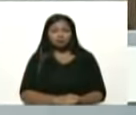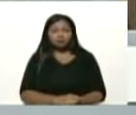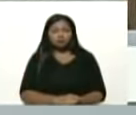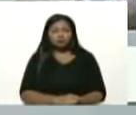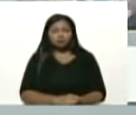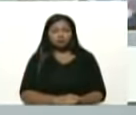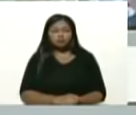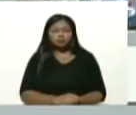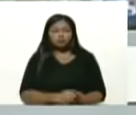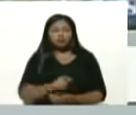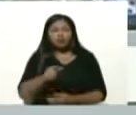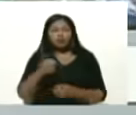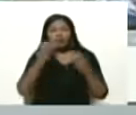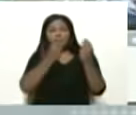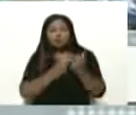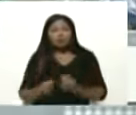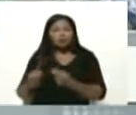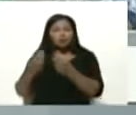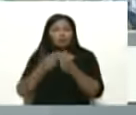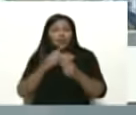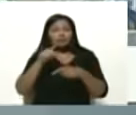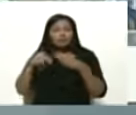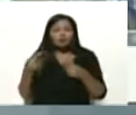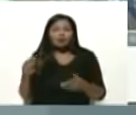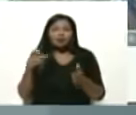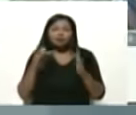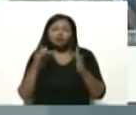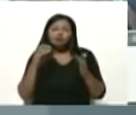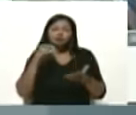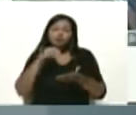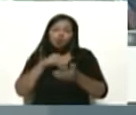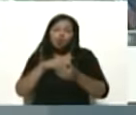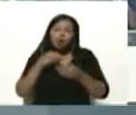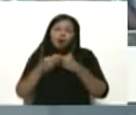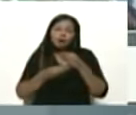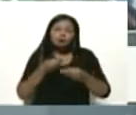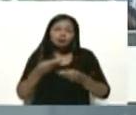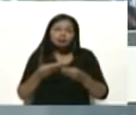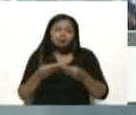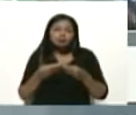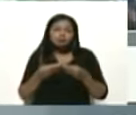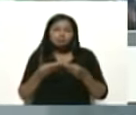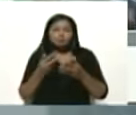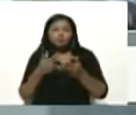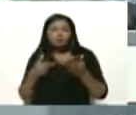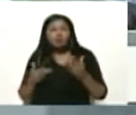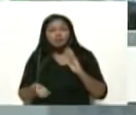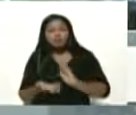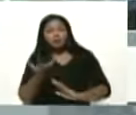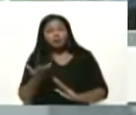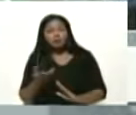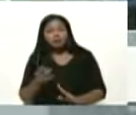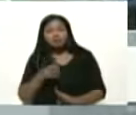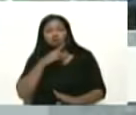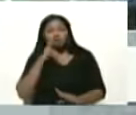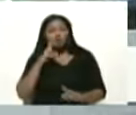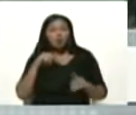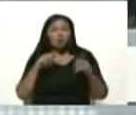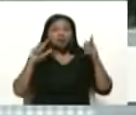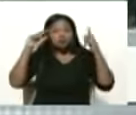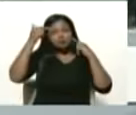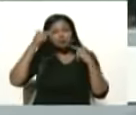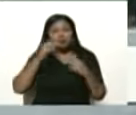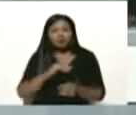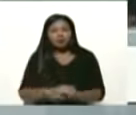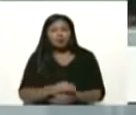era economista después le tocó cumplir papeles importantes fue nombrado por el comandante Chávez ministro